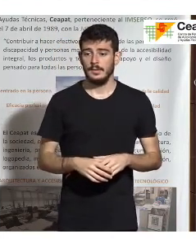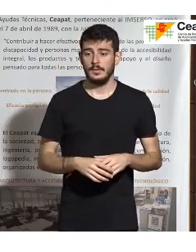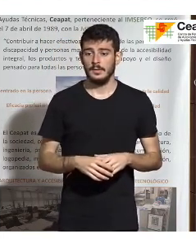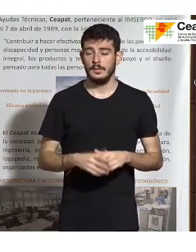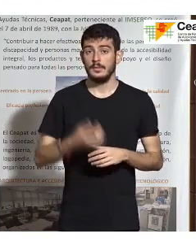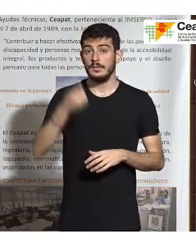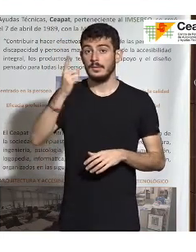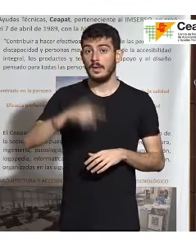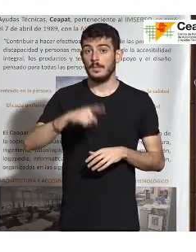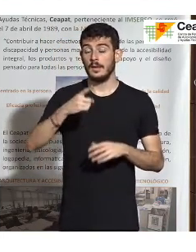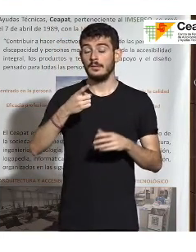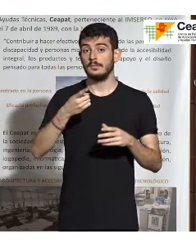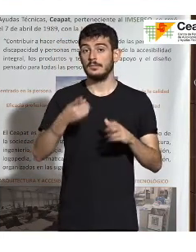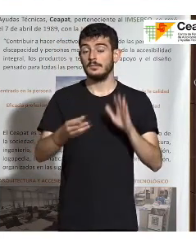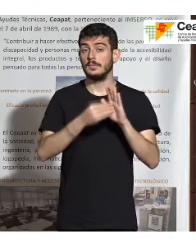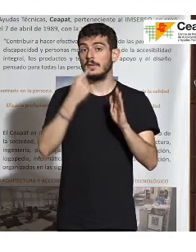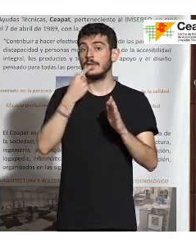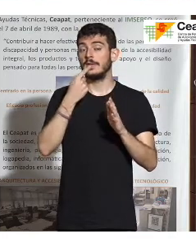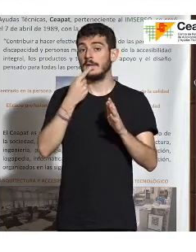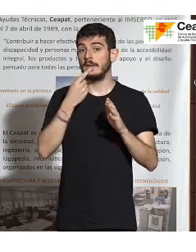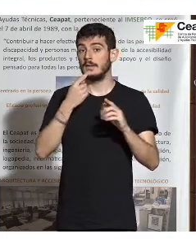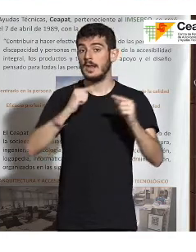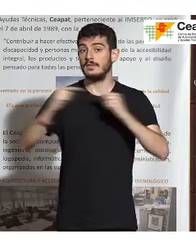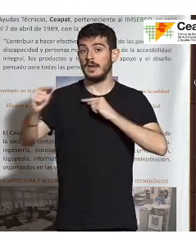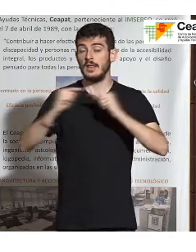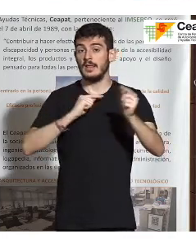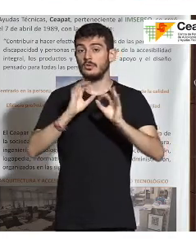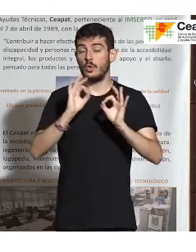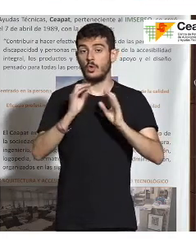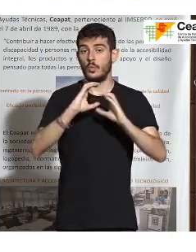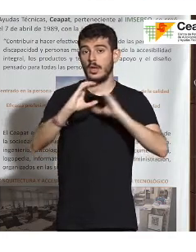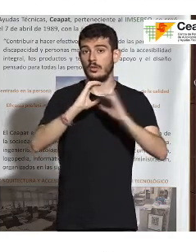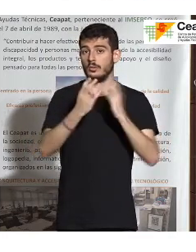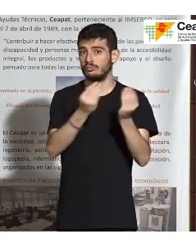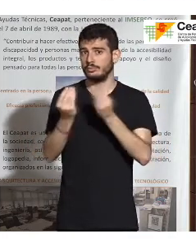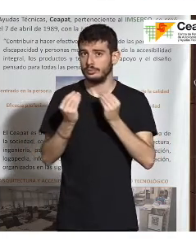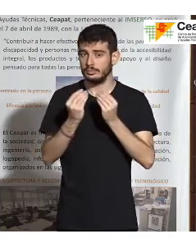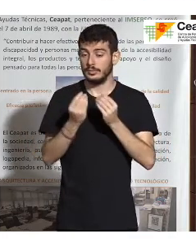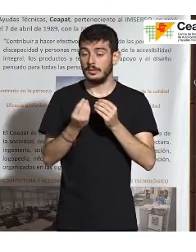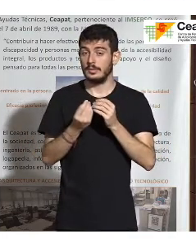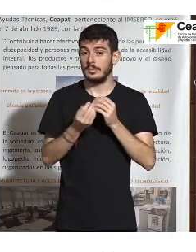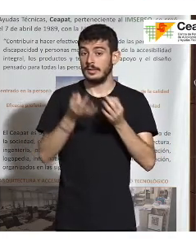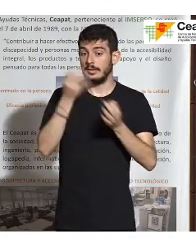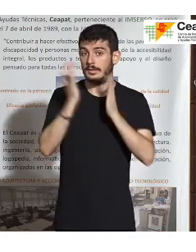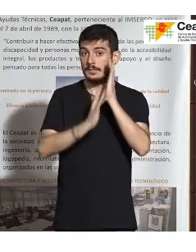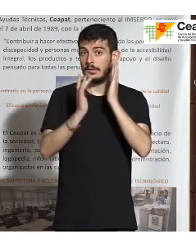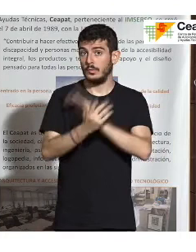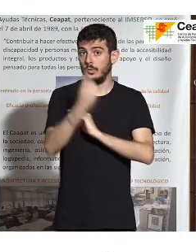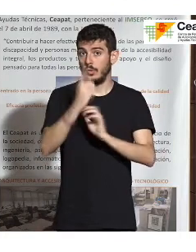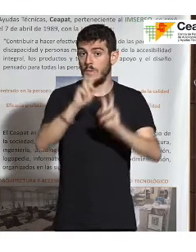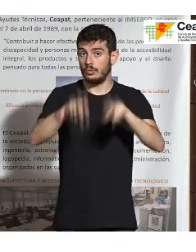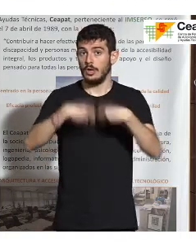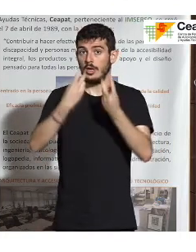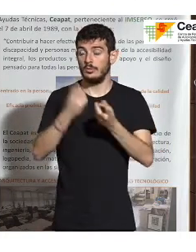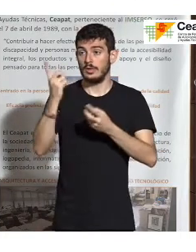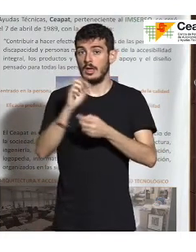el centro de atención debe permitir lo que son las transferencias o multiconferencias de las comunicaciones, uno de los términos que actualizamos, y ahí Alejandro